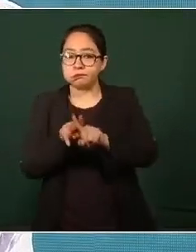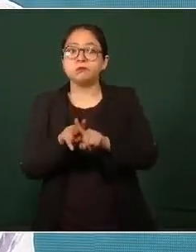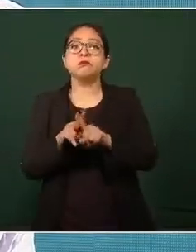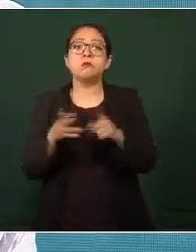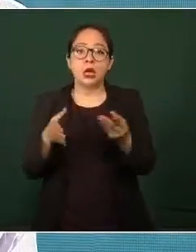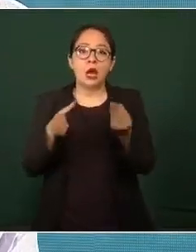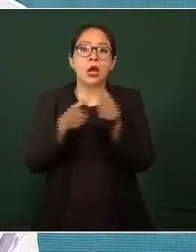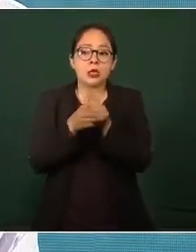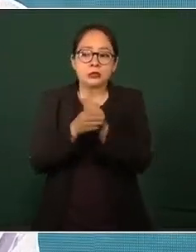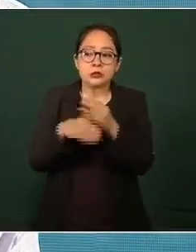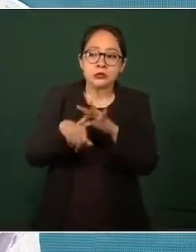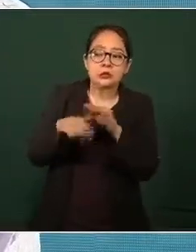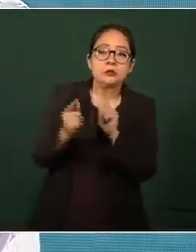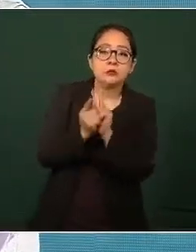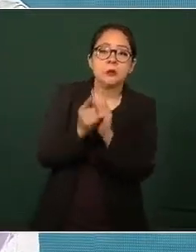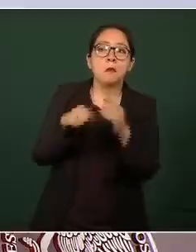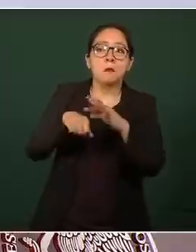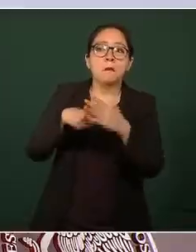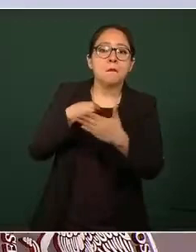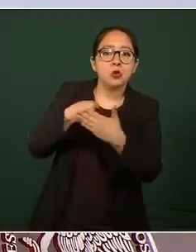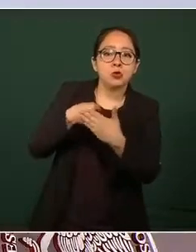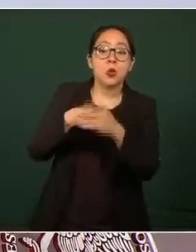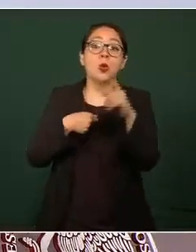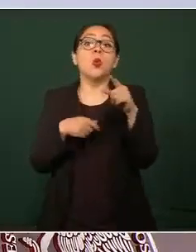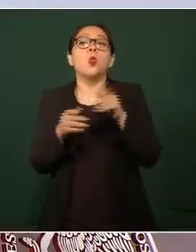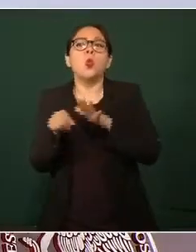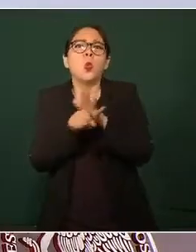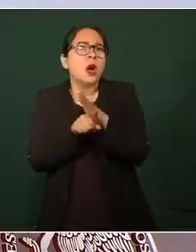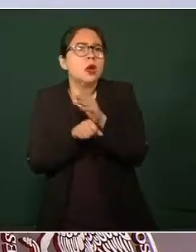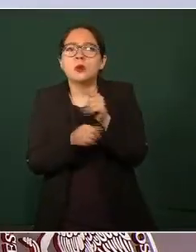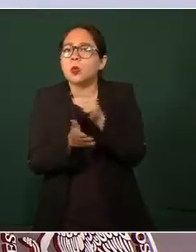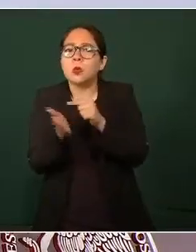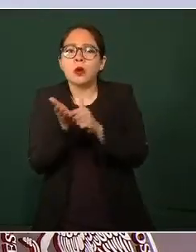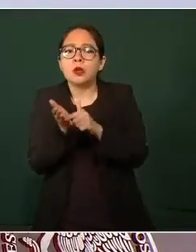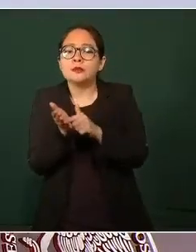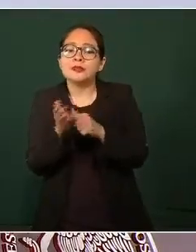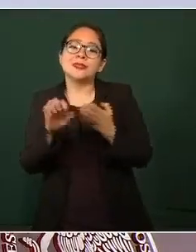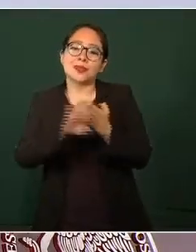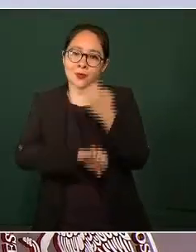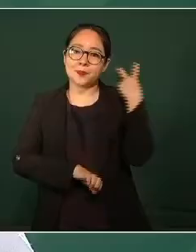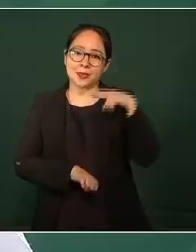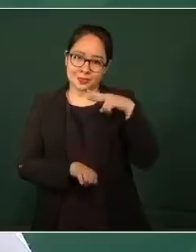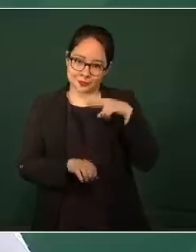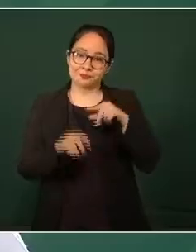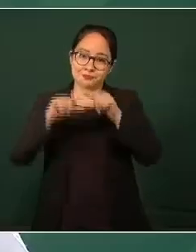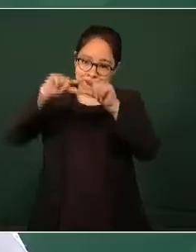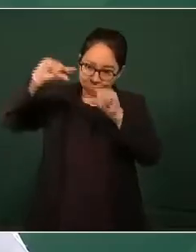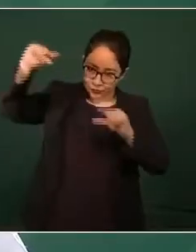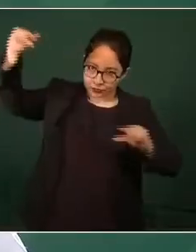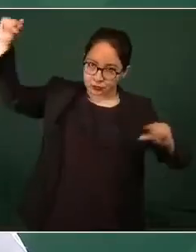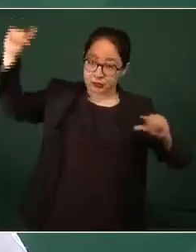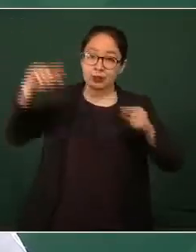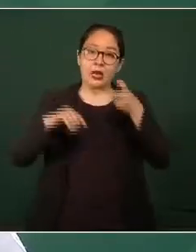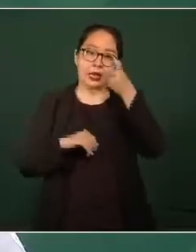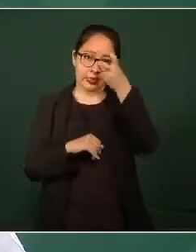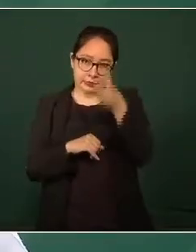es precisamente el estado de Veracruz esta era la información introductoria